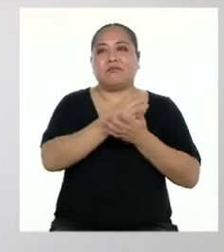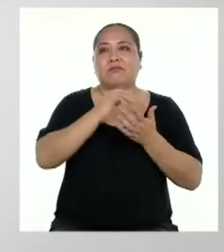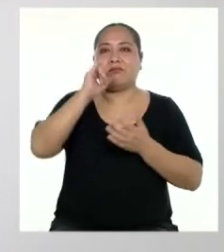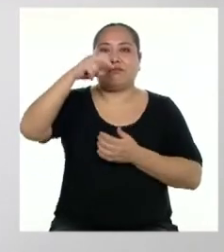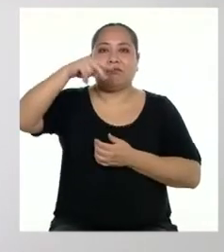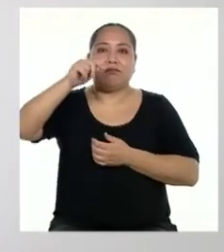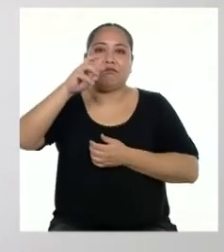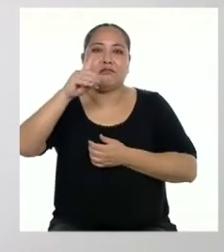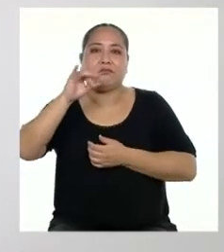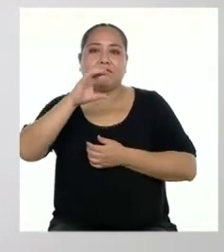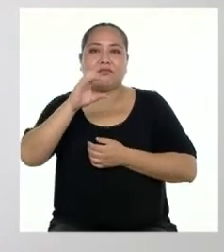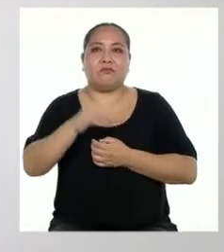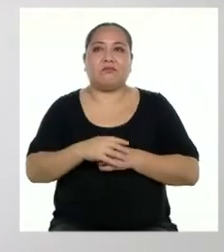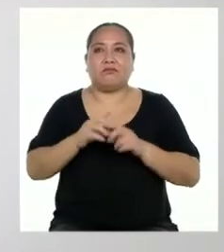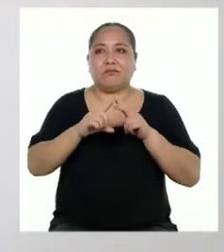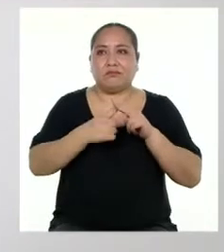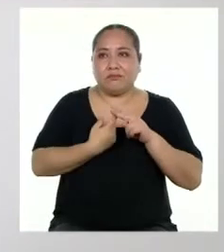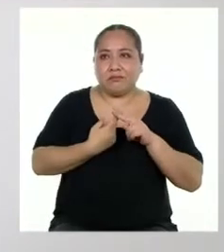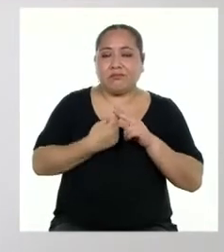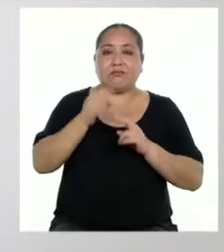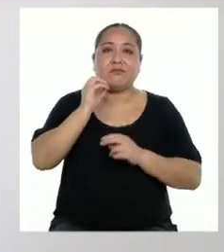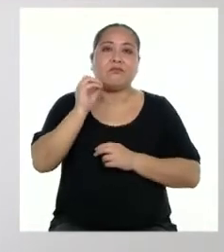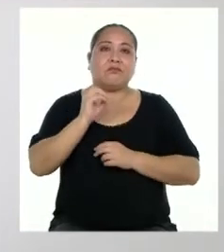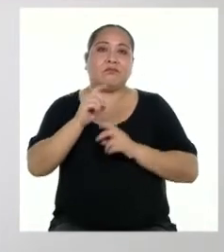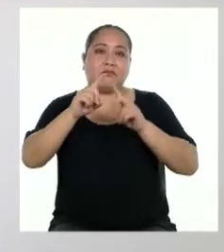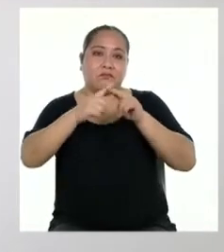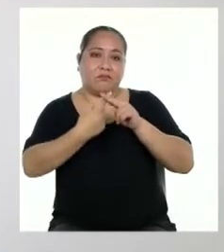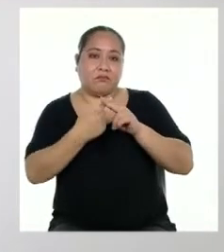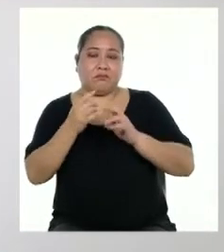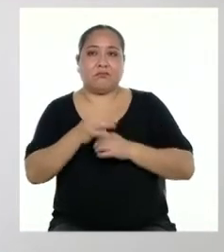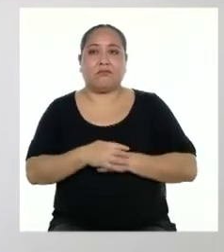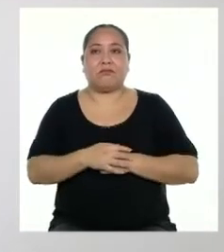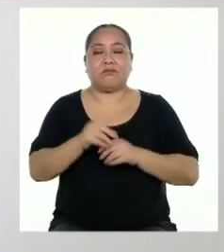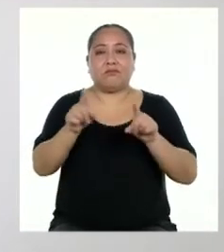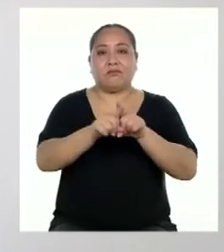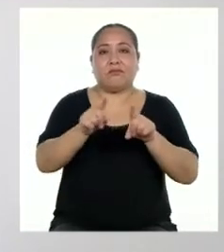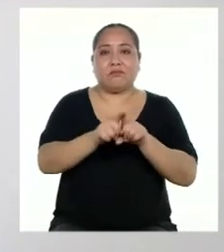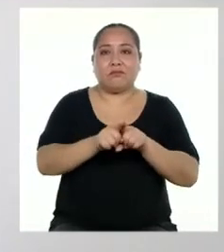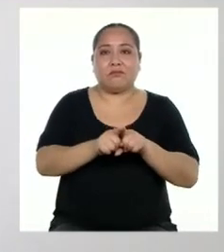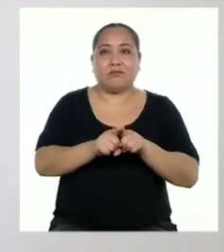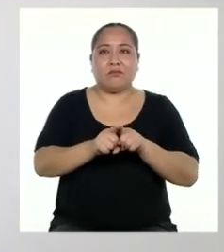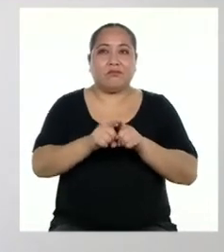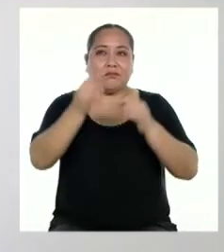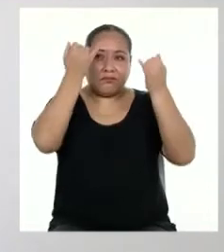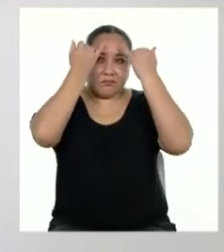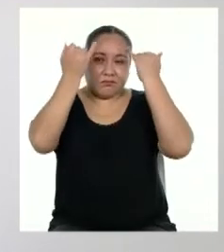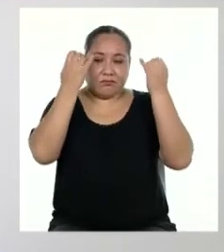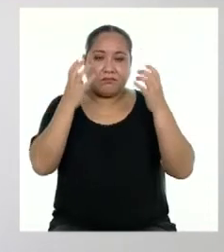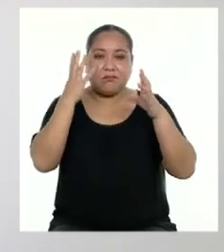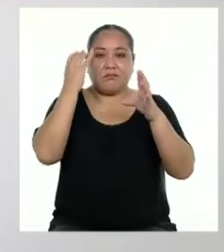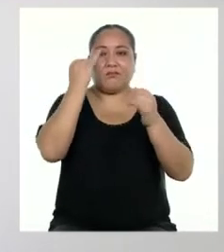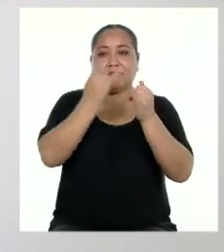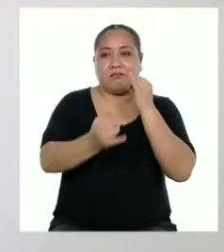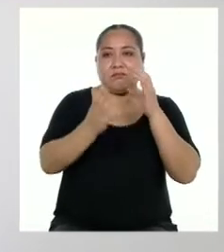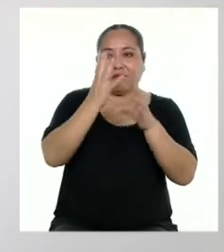para empezar o en un inicio. Así como hay conectores de conclusión, como finalmente